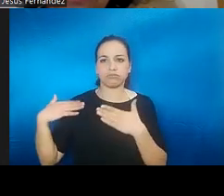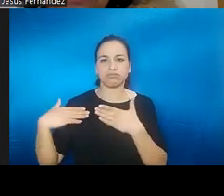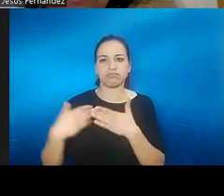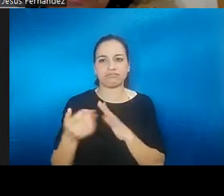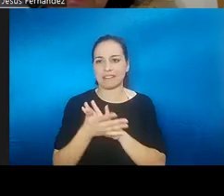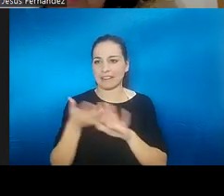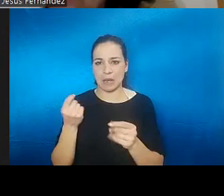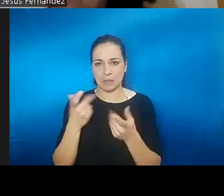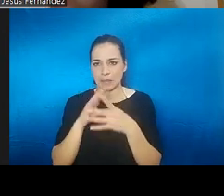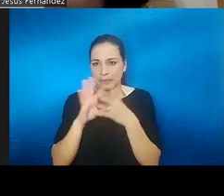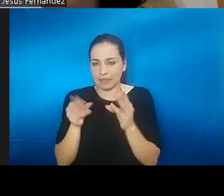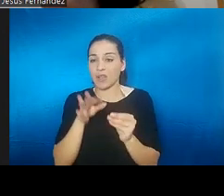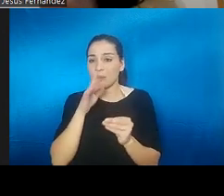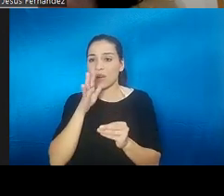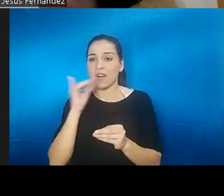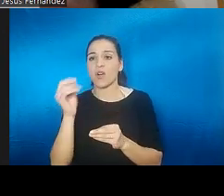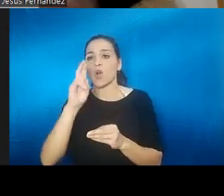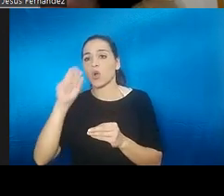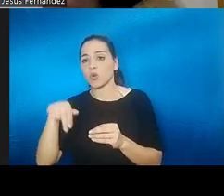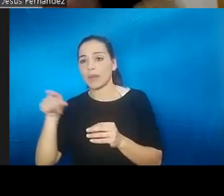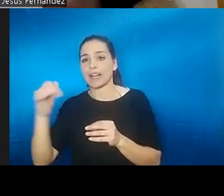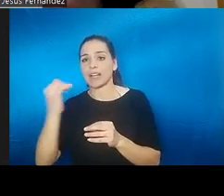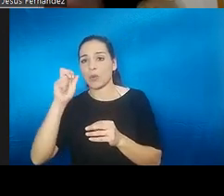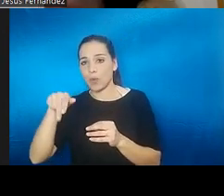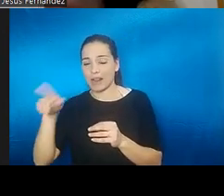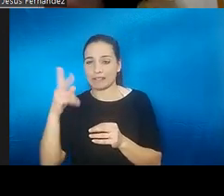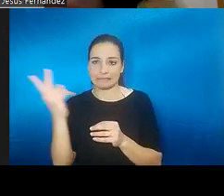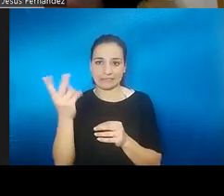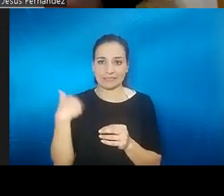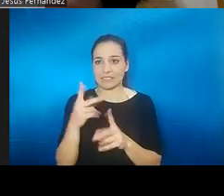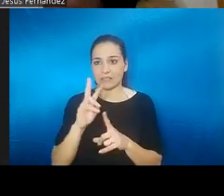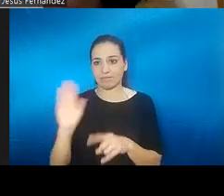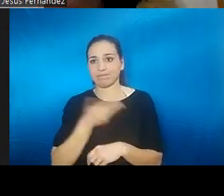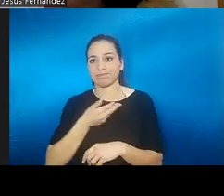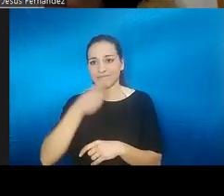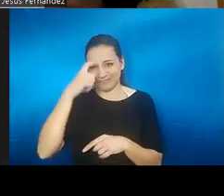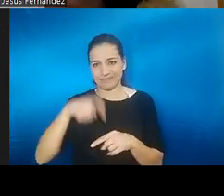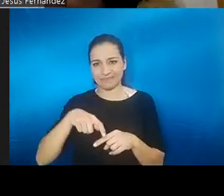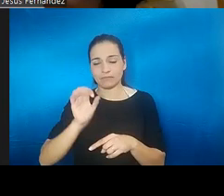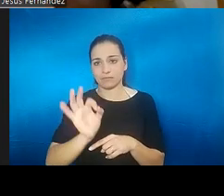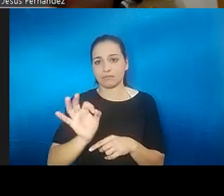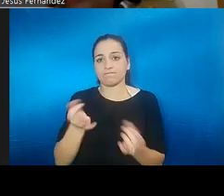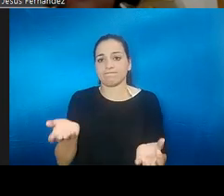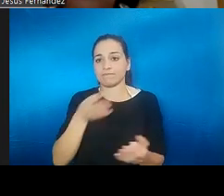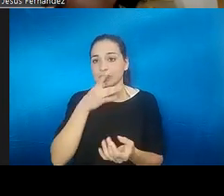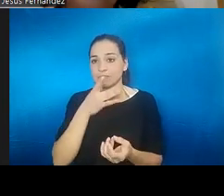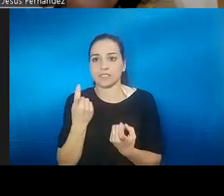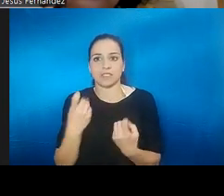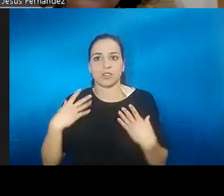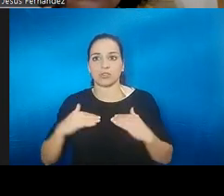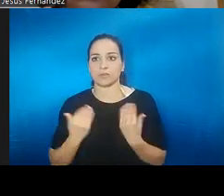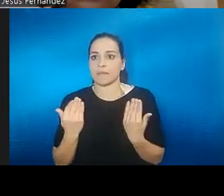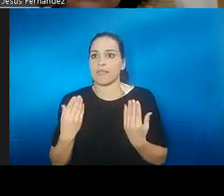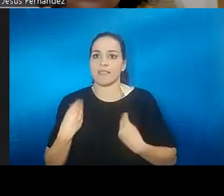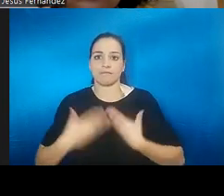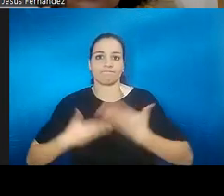Rubén y Juan algunas cosillas del impacto, ¿no? Eso, han dicho que es un sentido fundamental para la supervivencia, que a